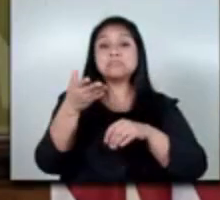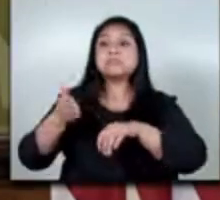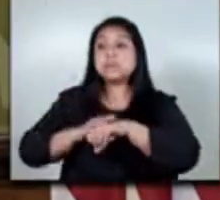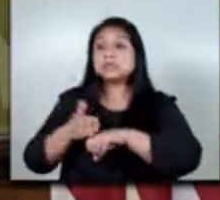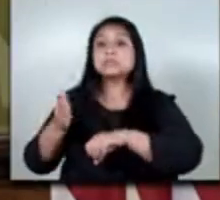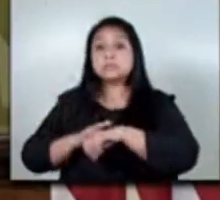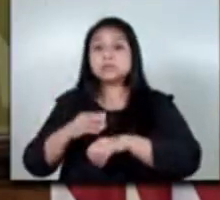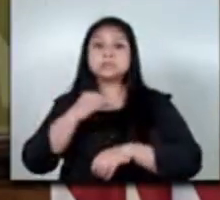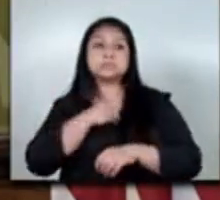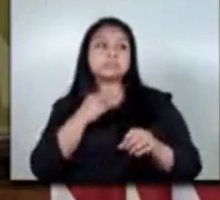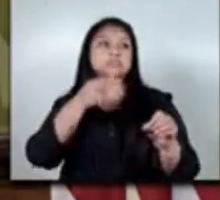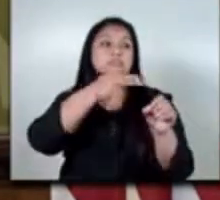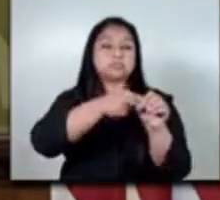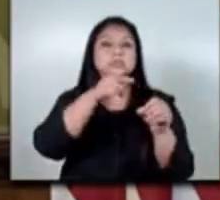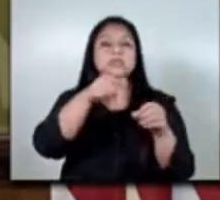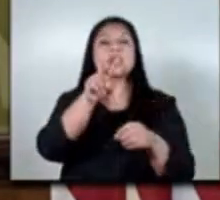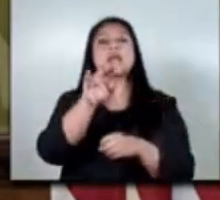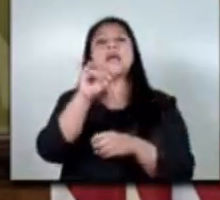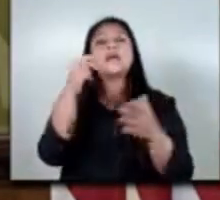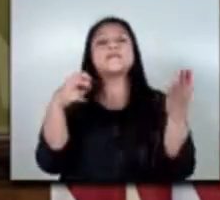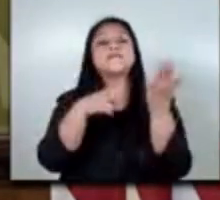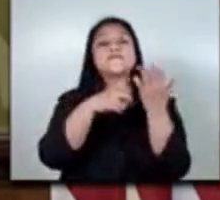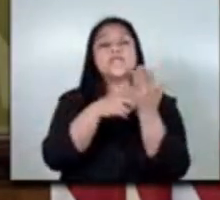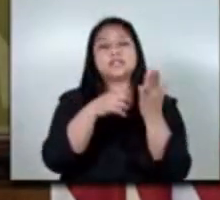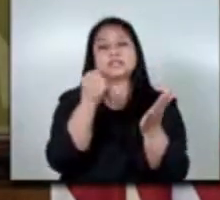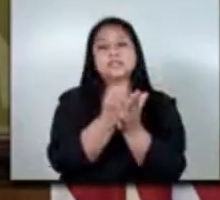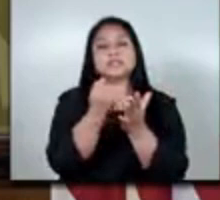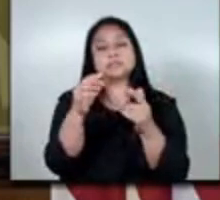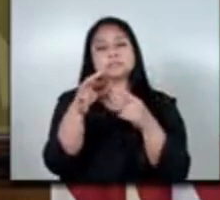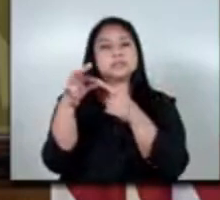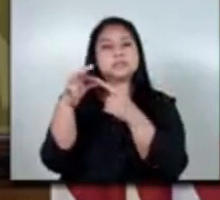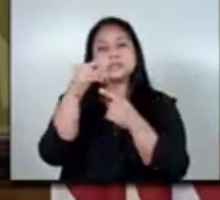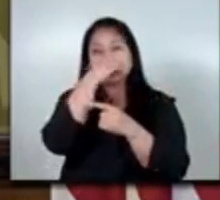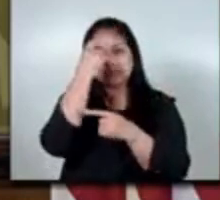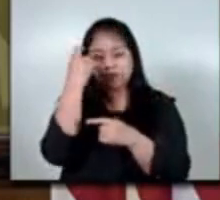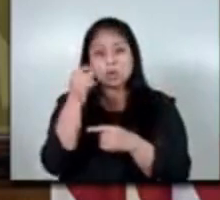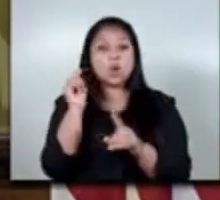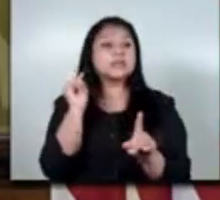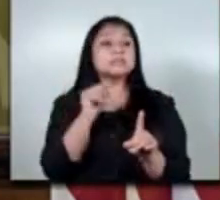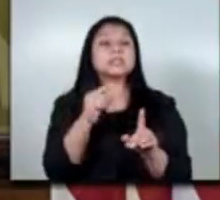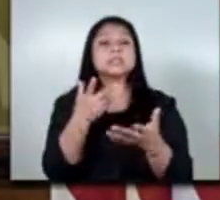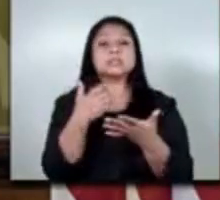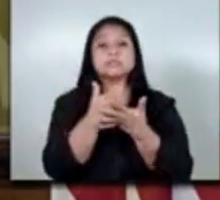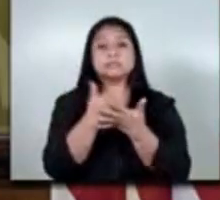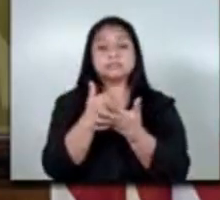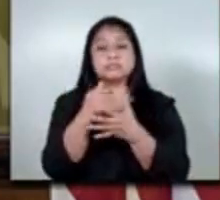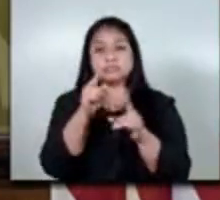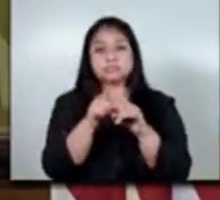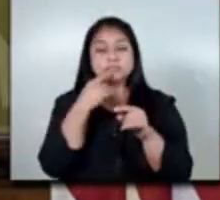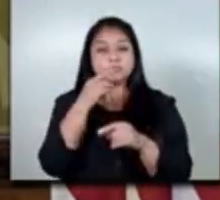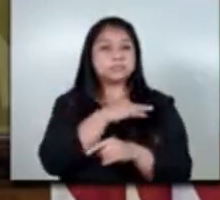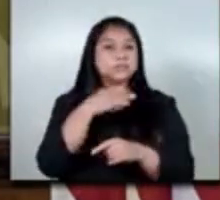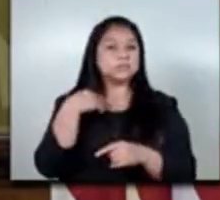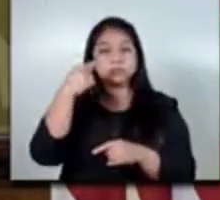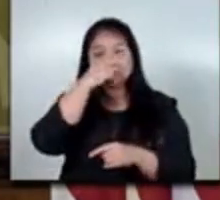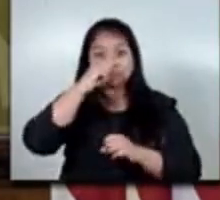participar en estas visas especiales de trabajo específicamente hemos colaborado con el ministerio de trabajo